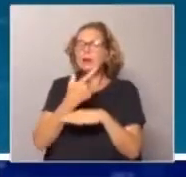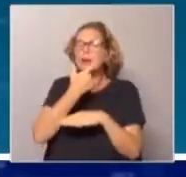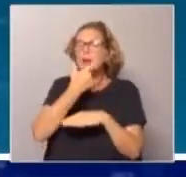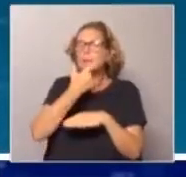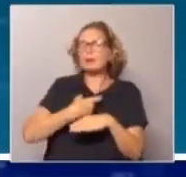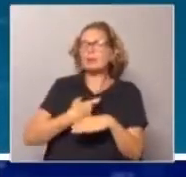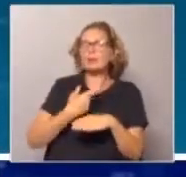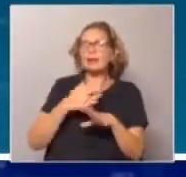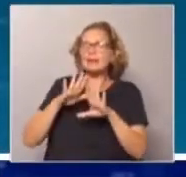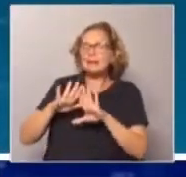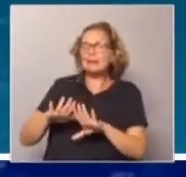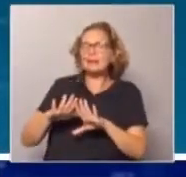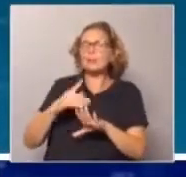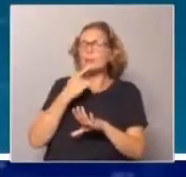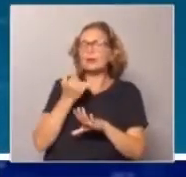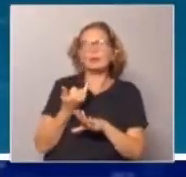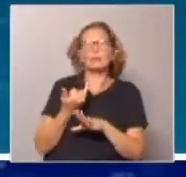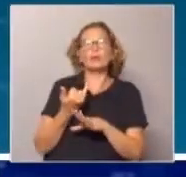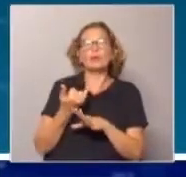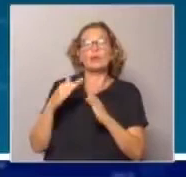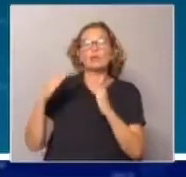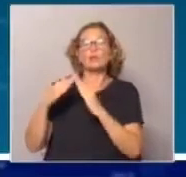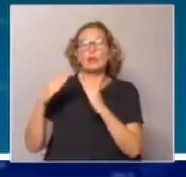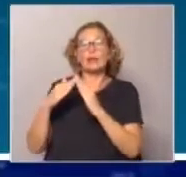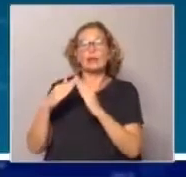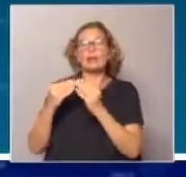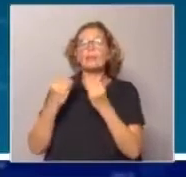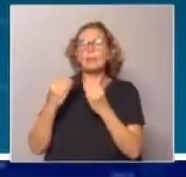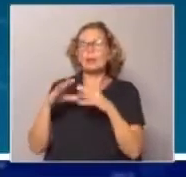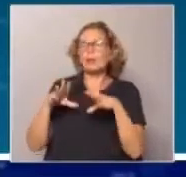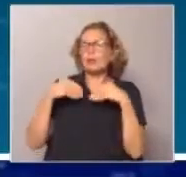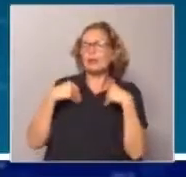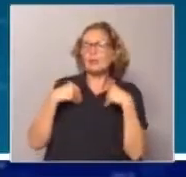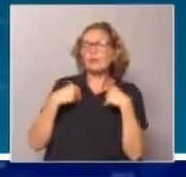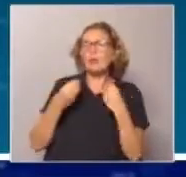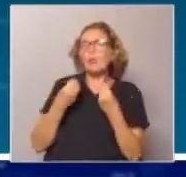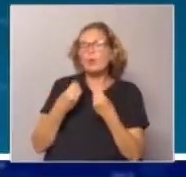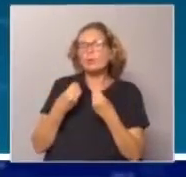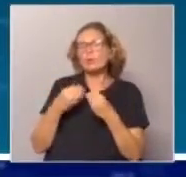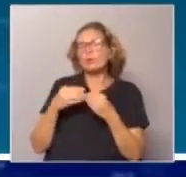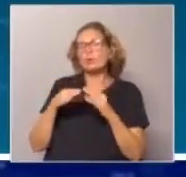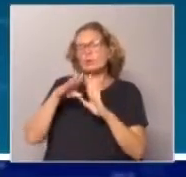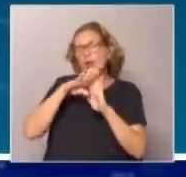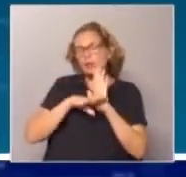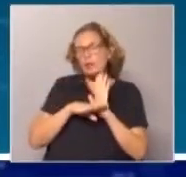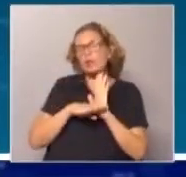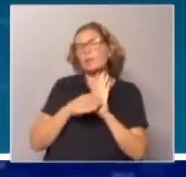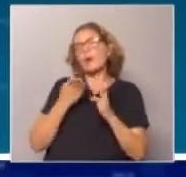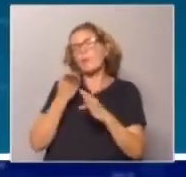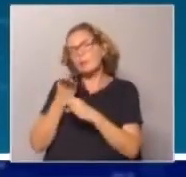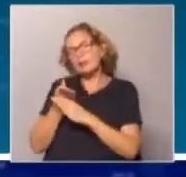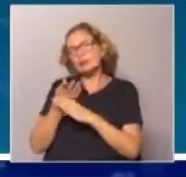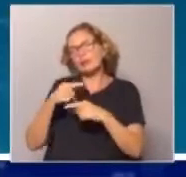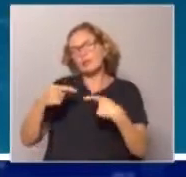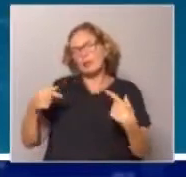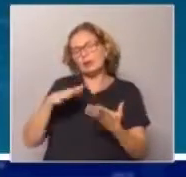permanezca, pongamos por ejemplo, en su casa. ¿Qué pasa con el acatamiento cuando esas medidas, sugerencias, en fin, esto